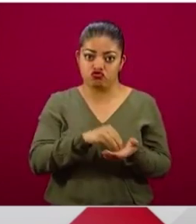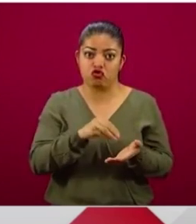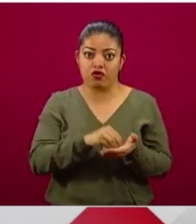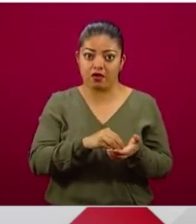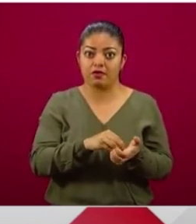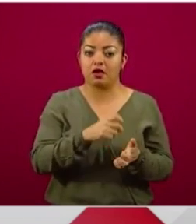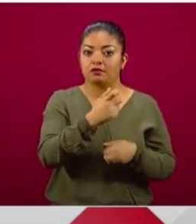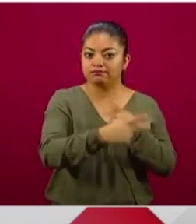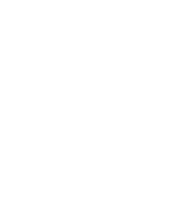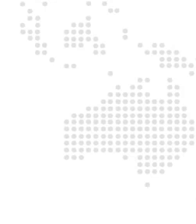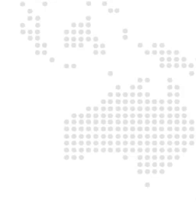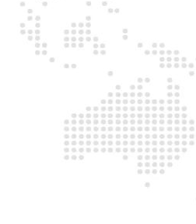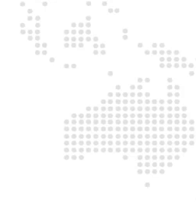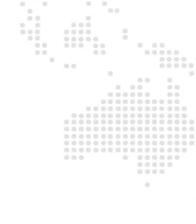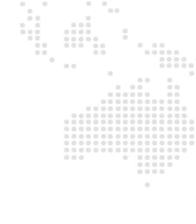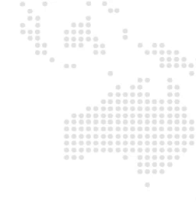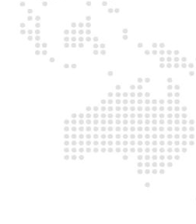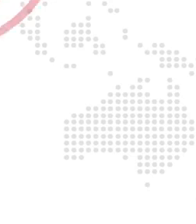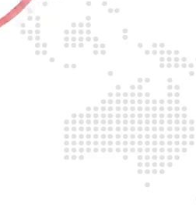a favor de la economía.